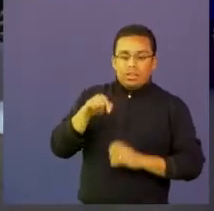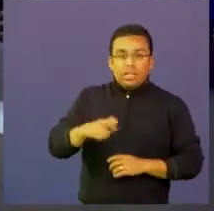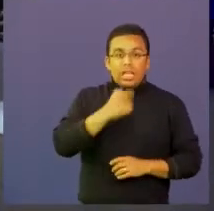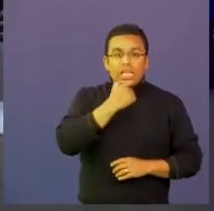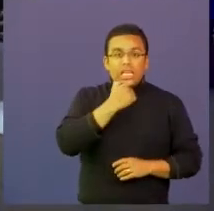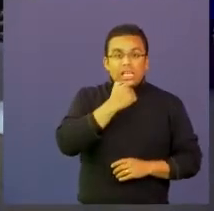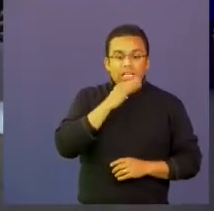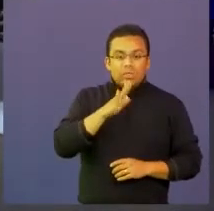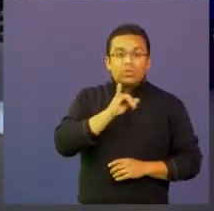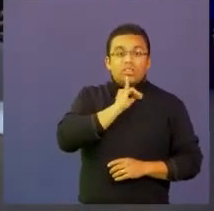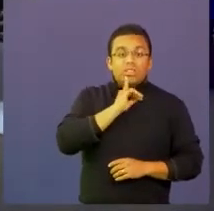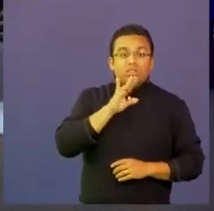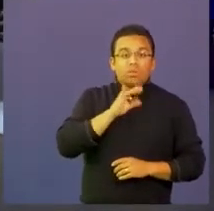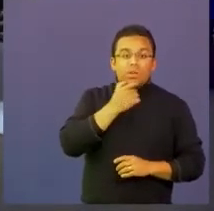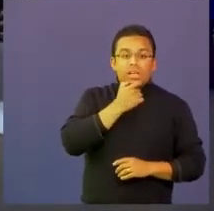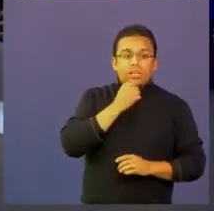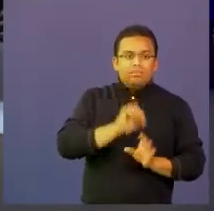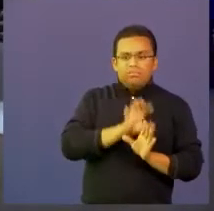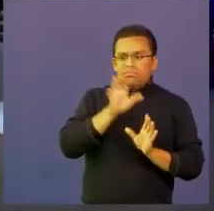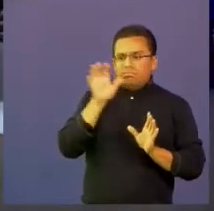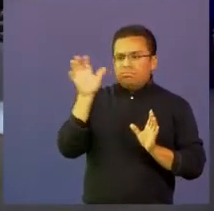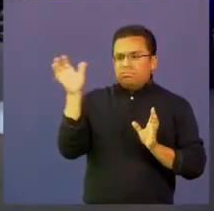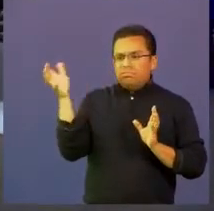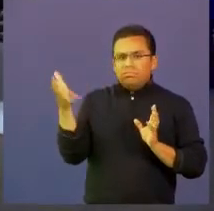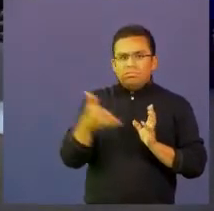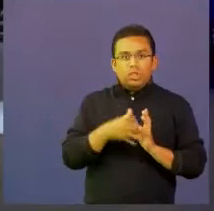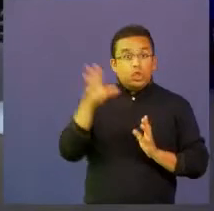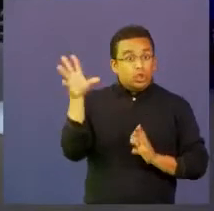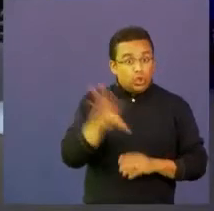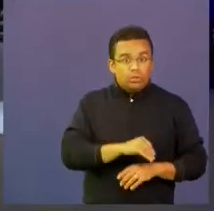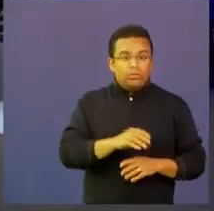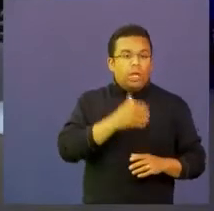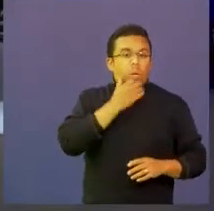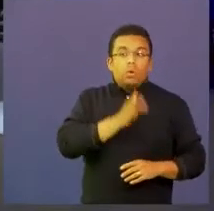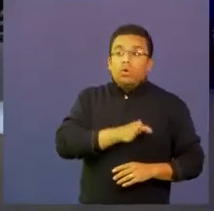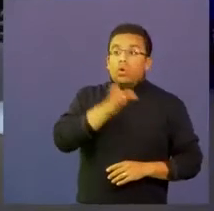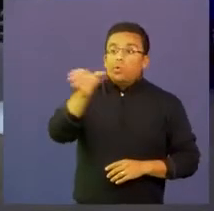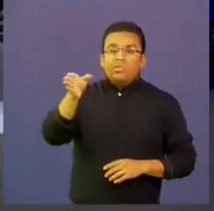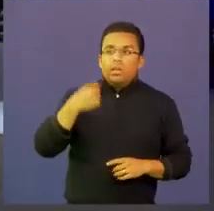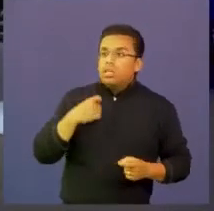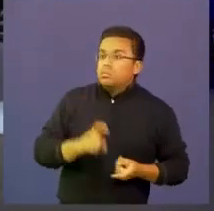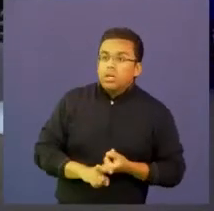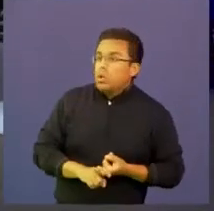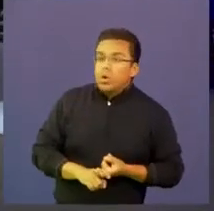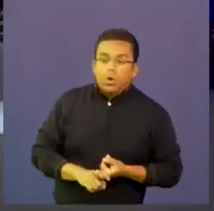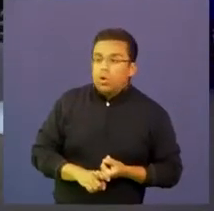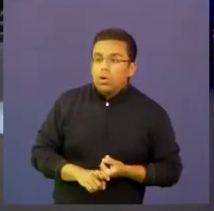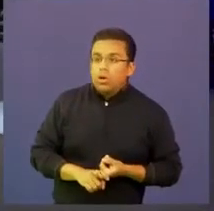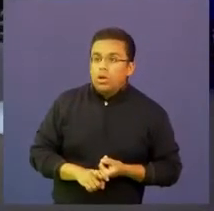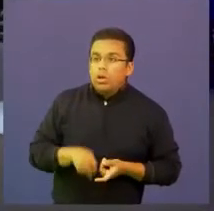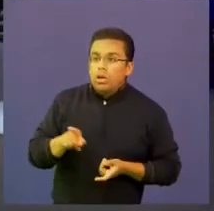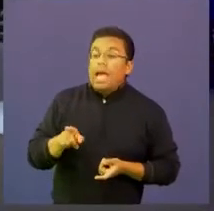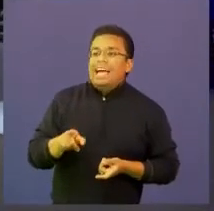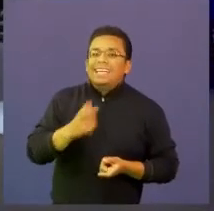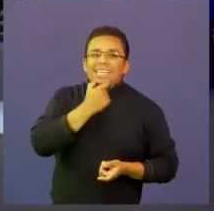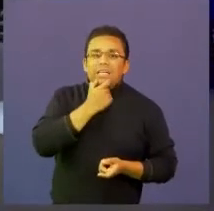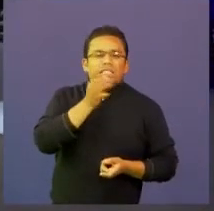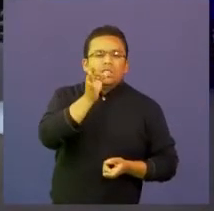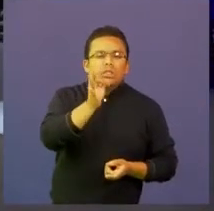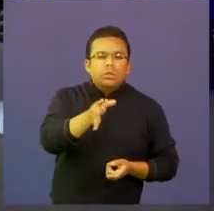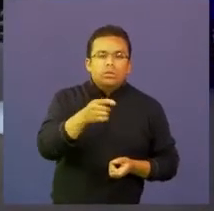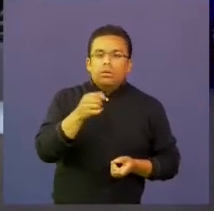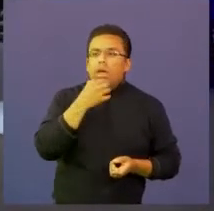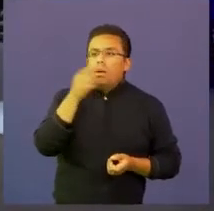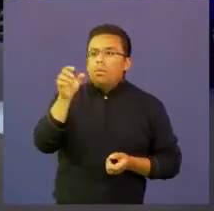con el que se habla el resto del mundo donde uno va de pronto nadie habla español pero si habla inglés así sea de otro